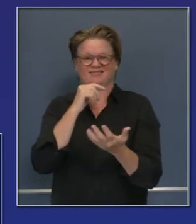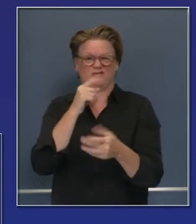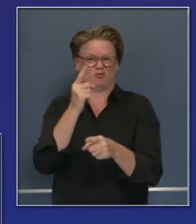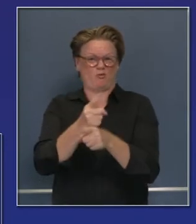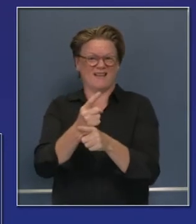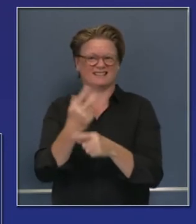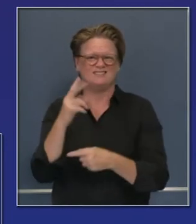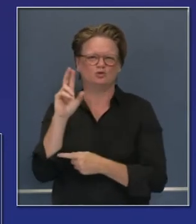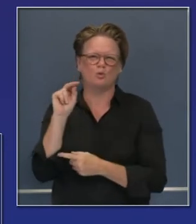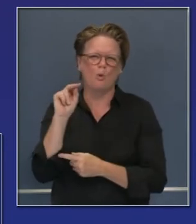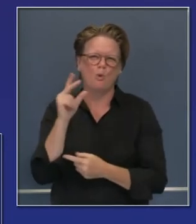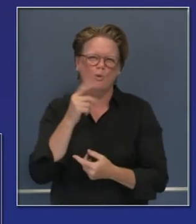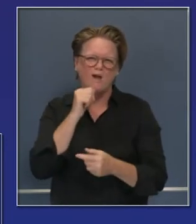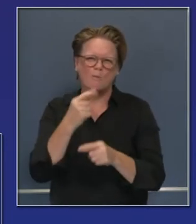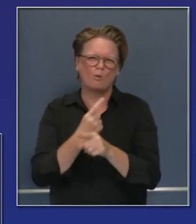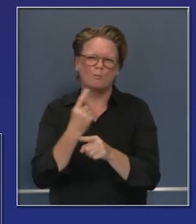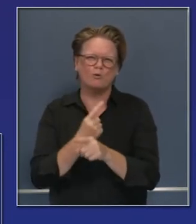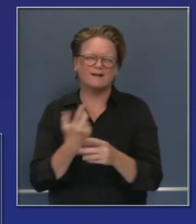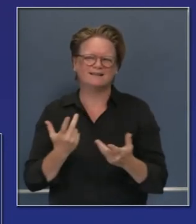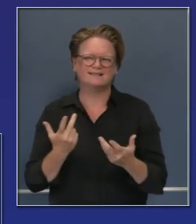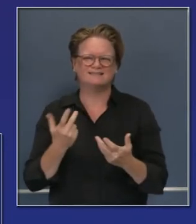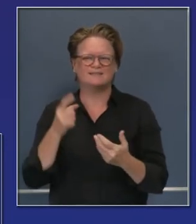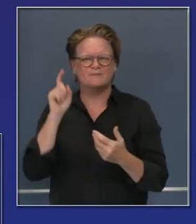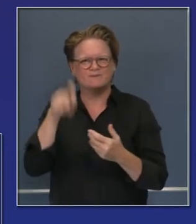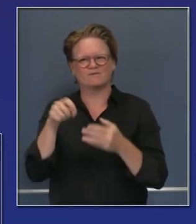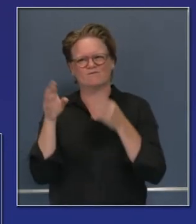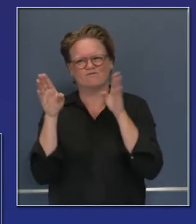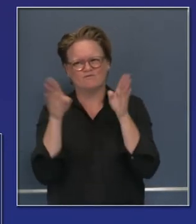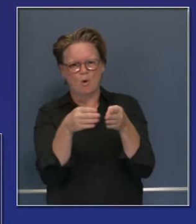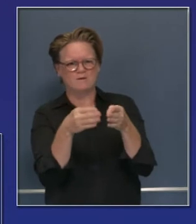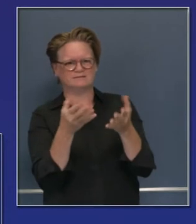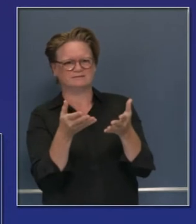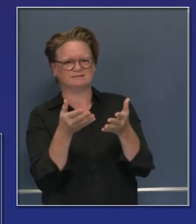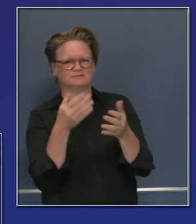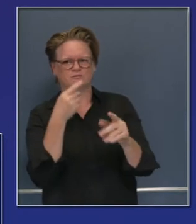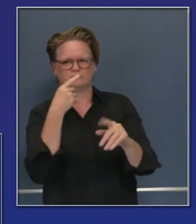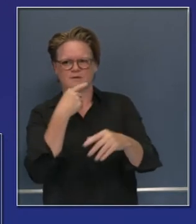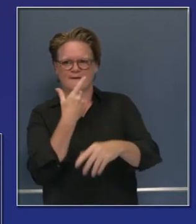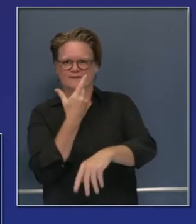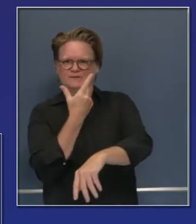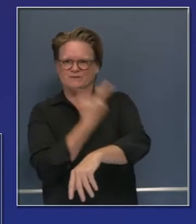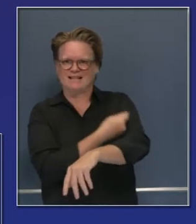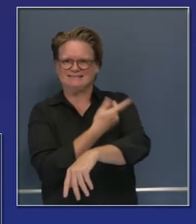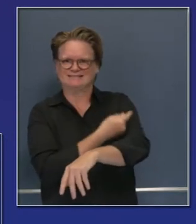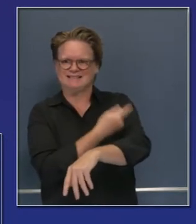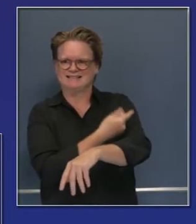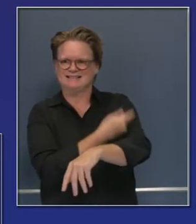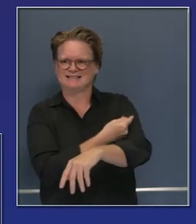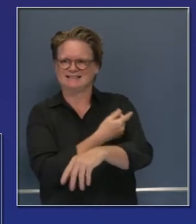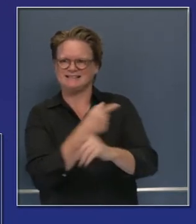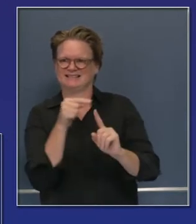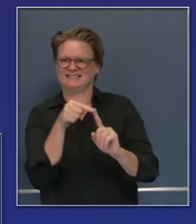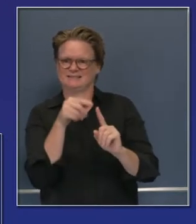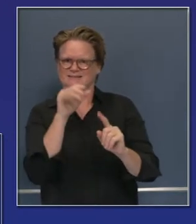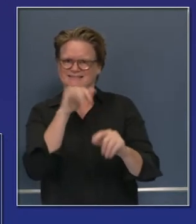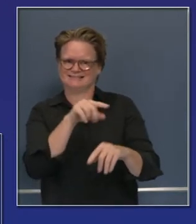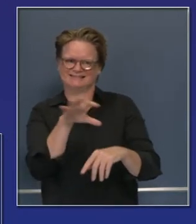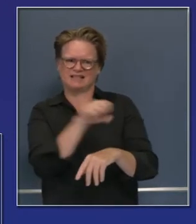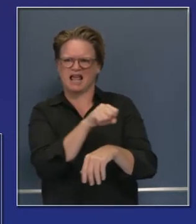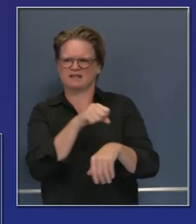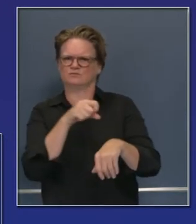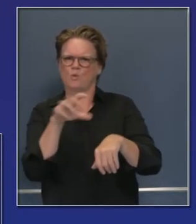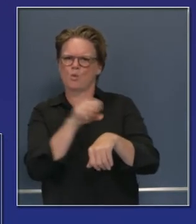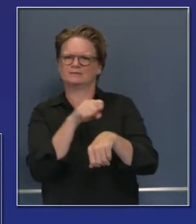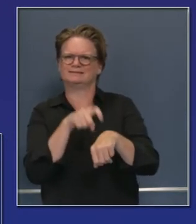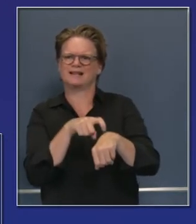las inmunizaciones para que salgan a la escala que crea el tipo de inmunidad que deseamos tomará cierto tiempo y la gente cuando